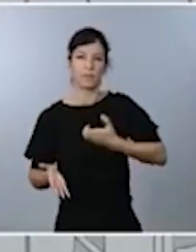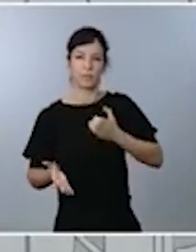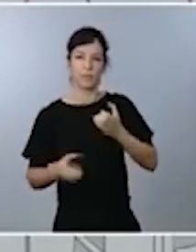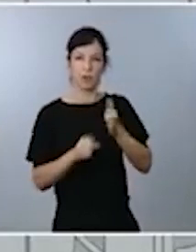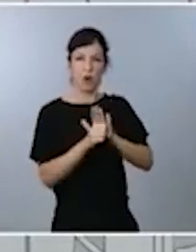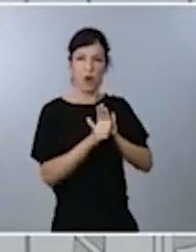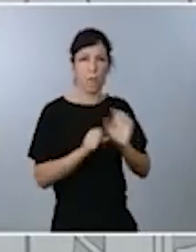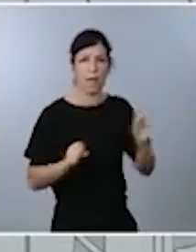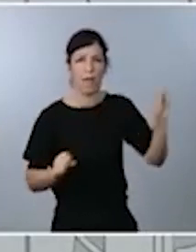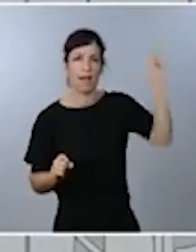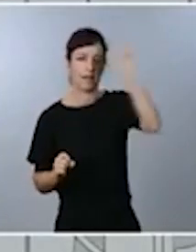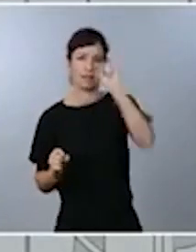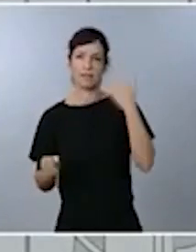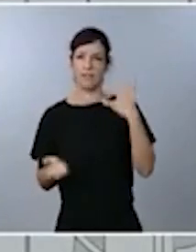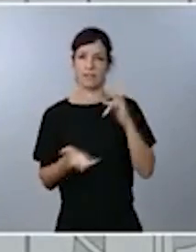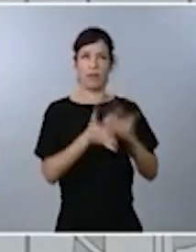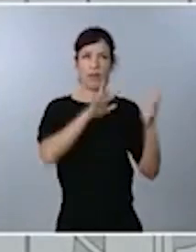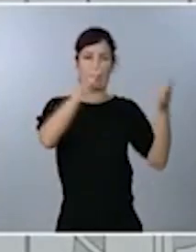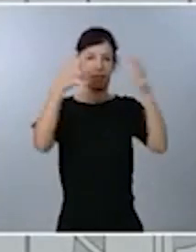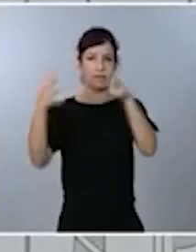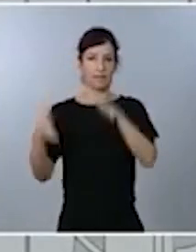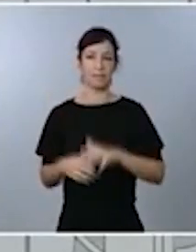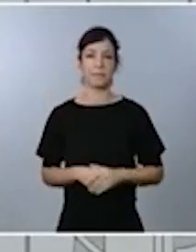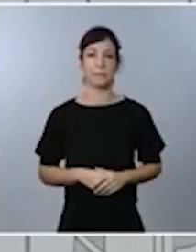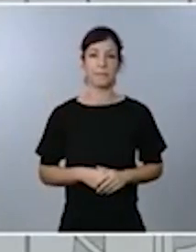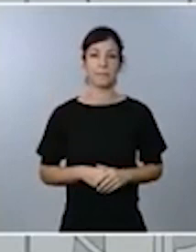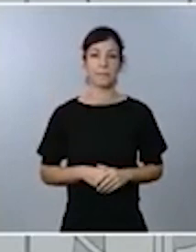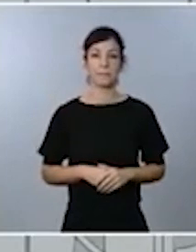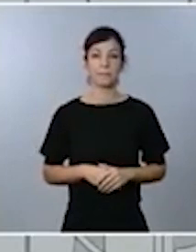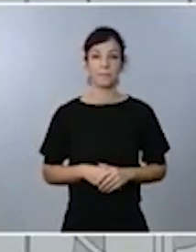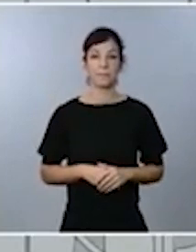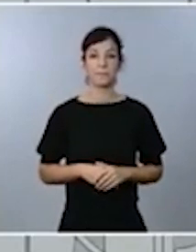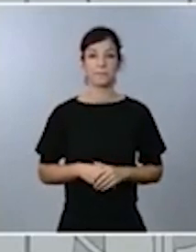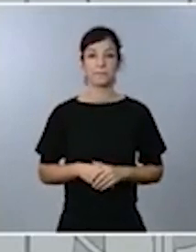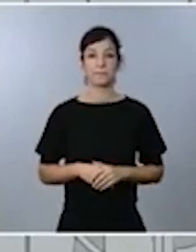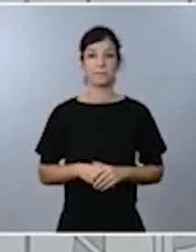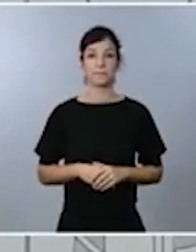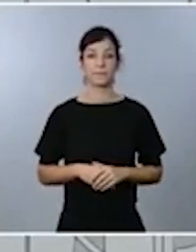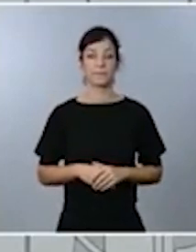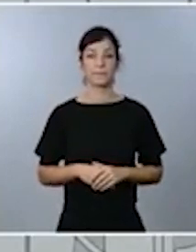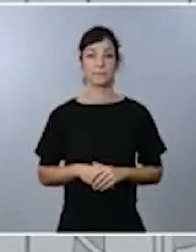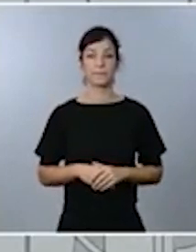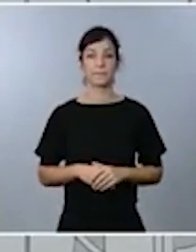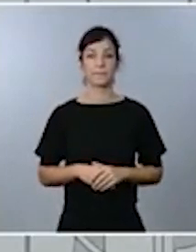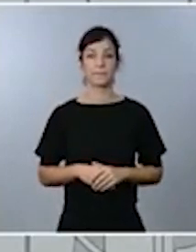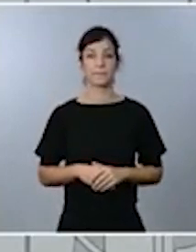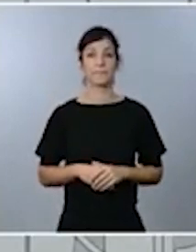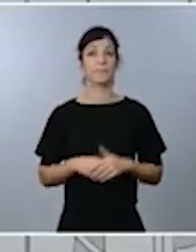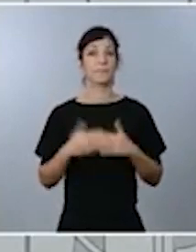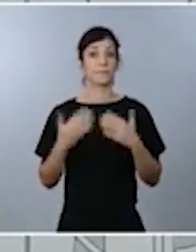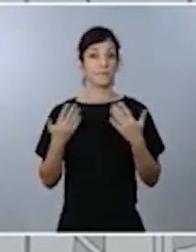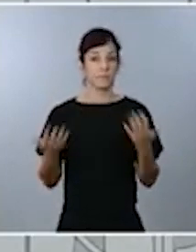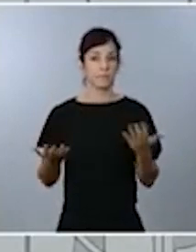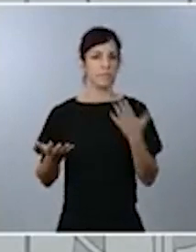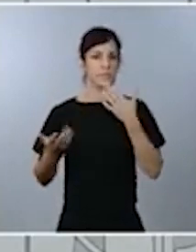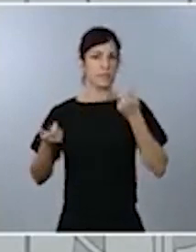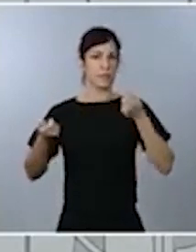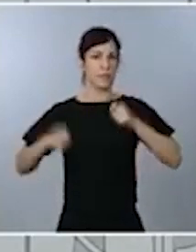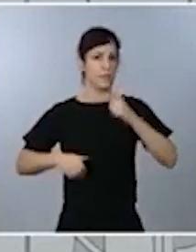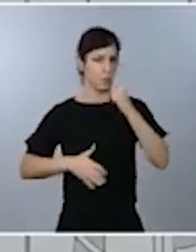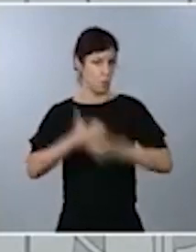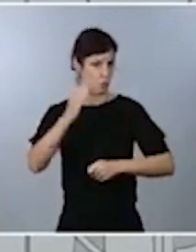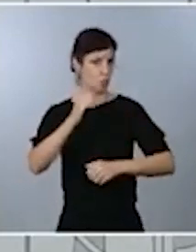nuestro país. Pero también se han adaptado cierres mucho más duros, como por ejemplo cierres perimetrales